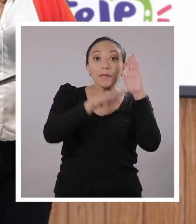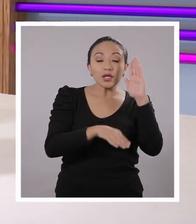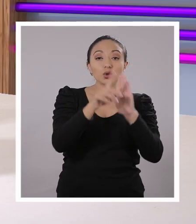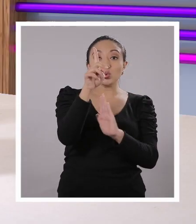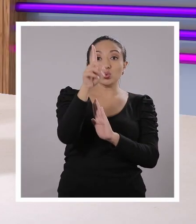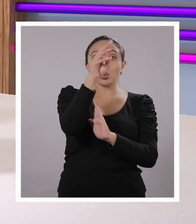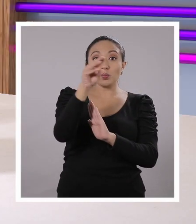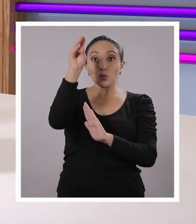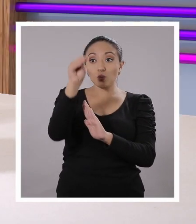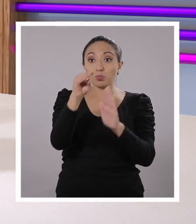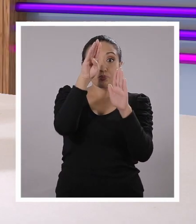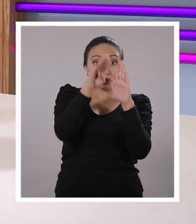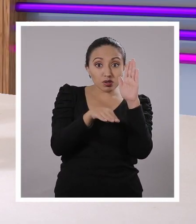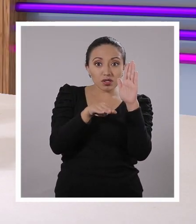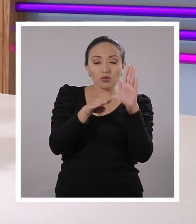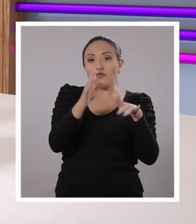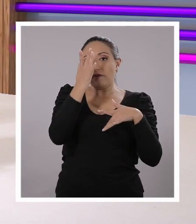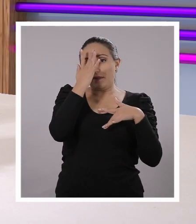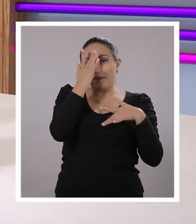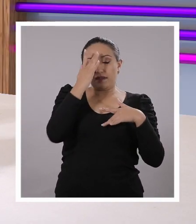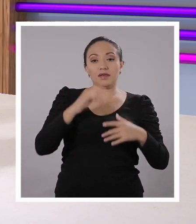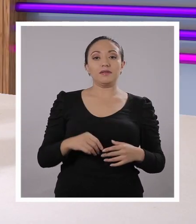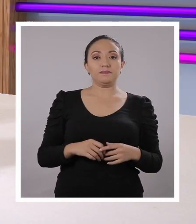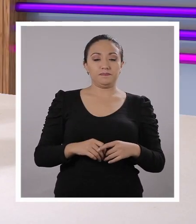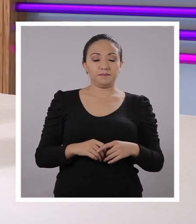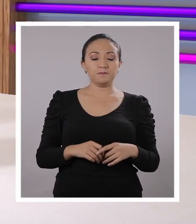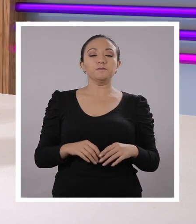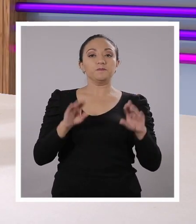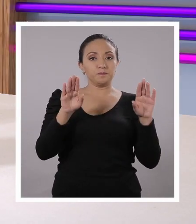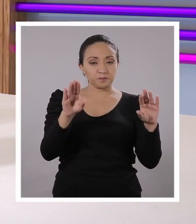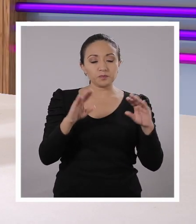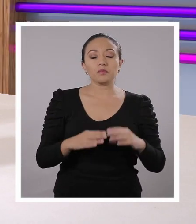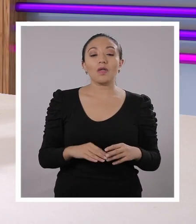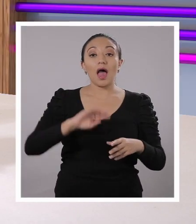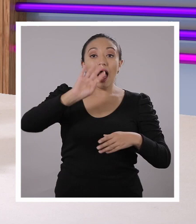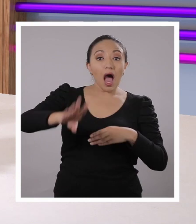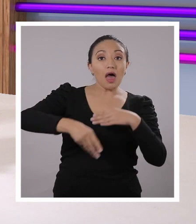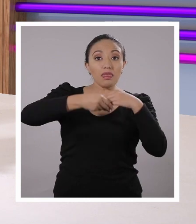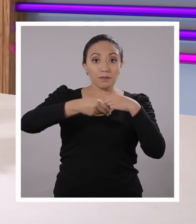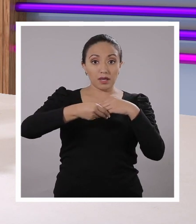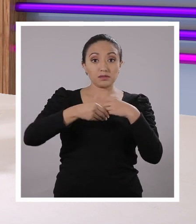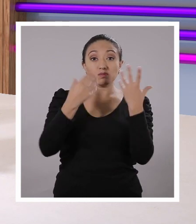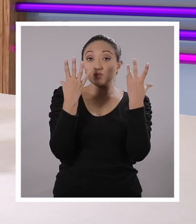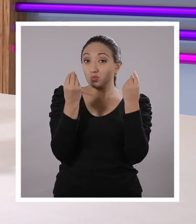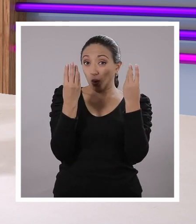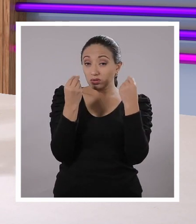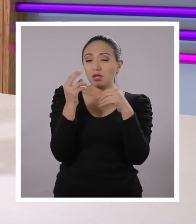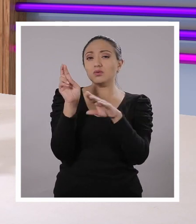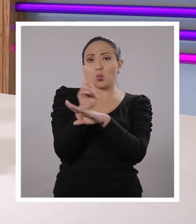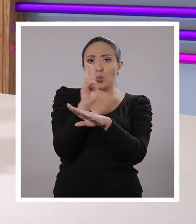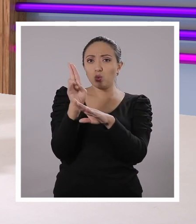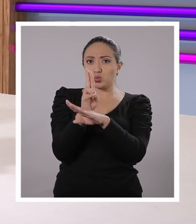Del 1% de ellas causan enfermedades. Continuamos. Listo. Además, muchas son útiles.